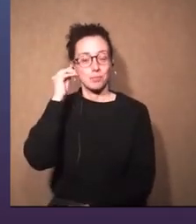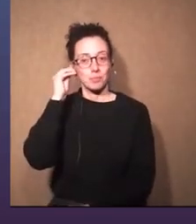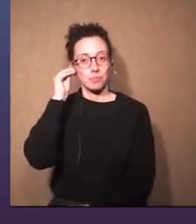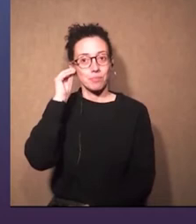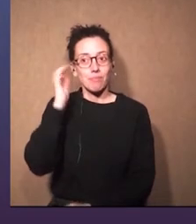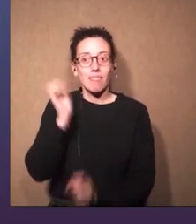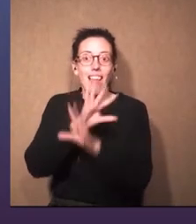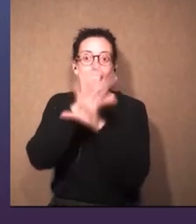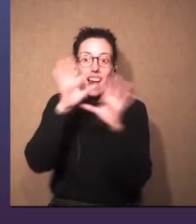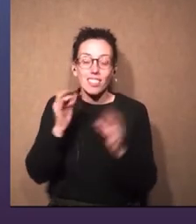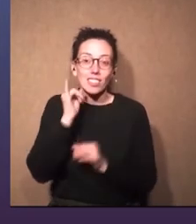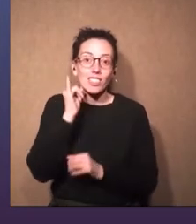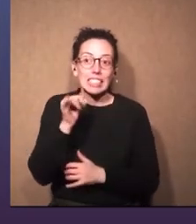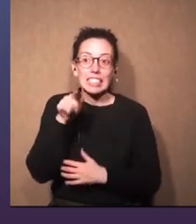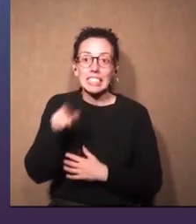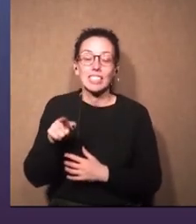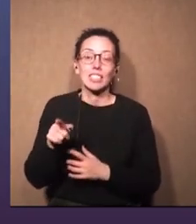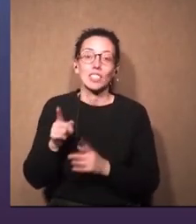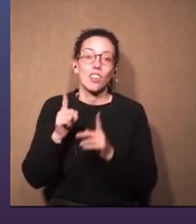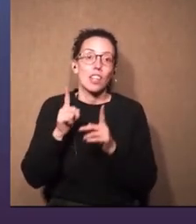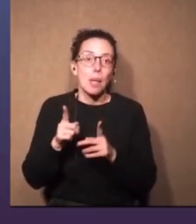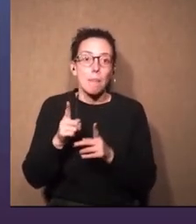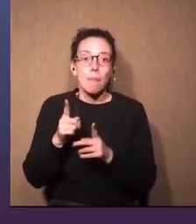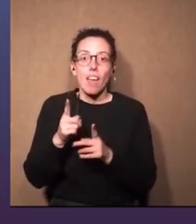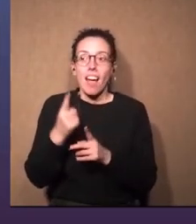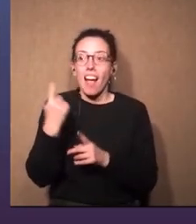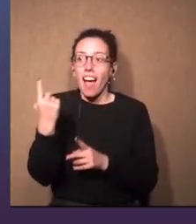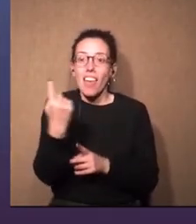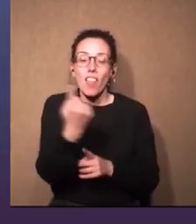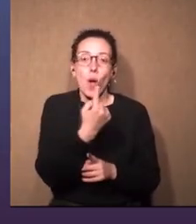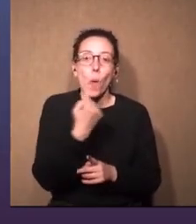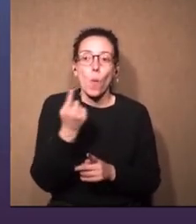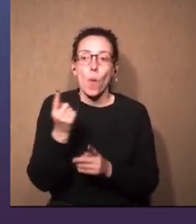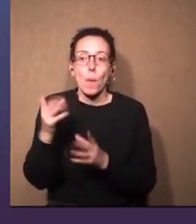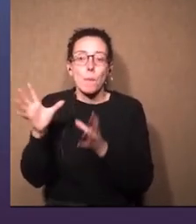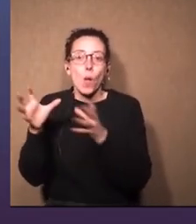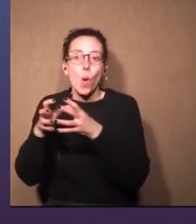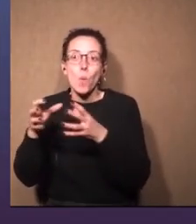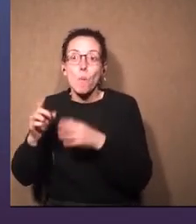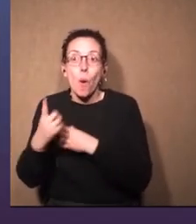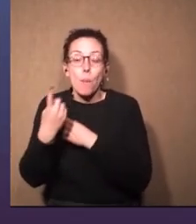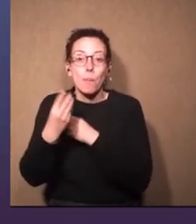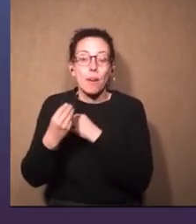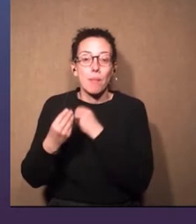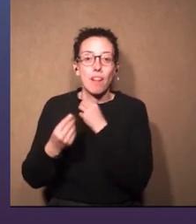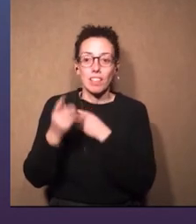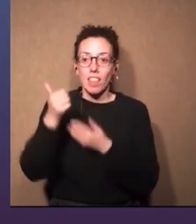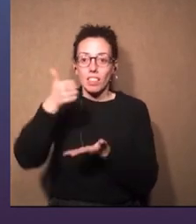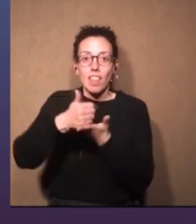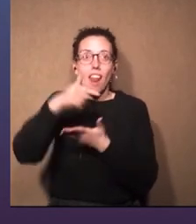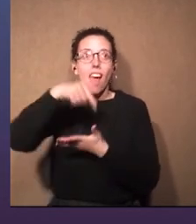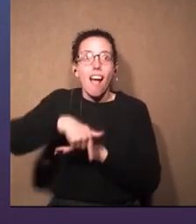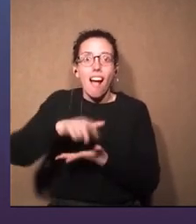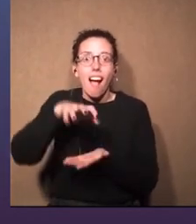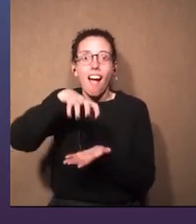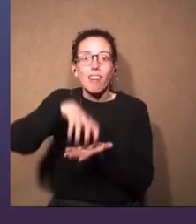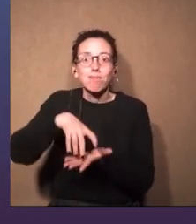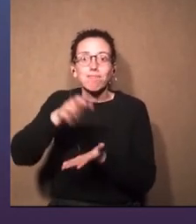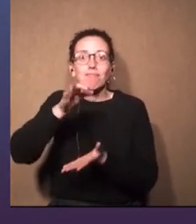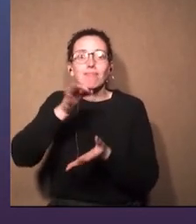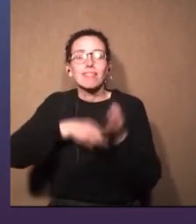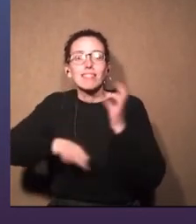sí esta cosa que también cada función es la primera es verdad que estar aquí en el